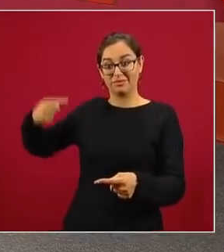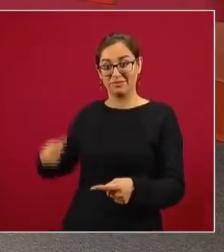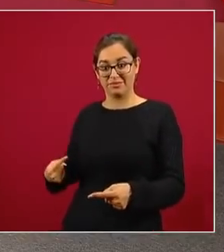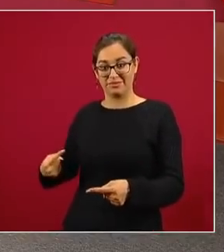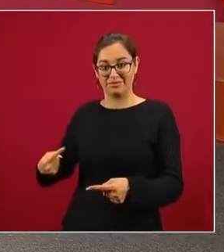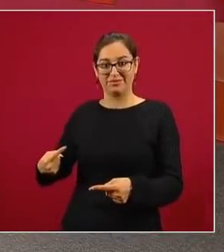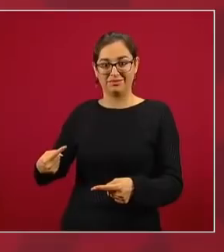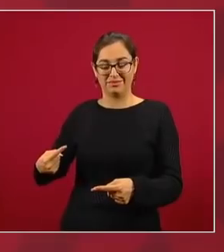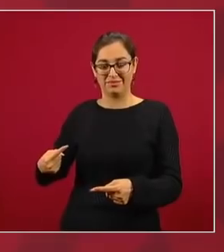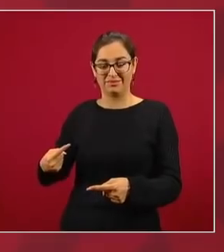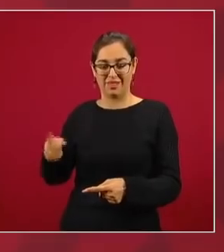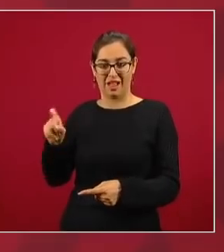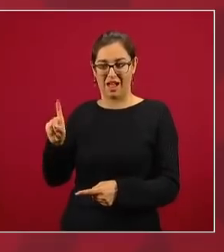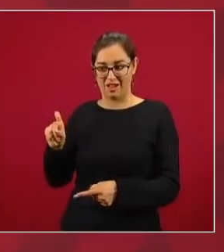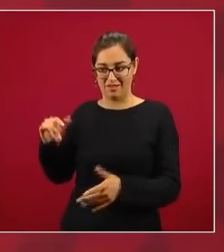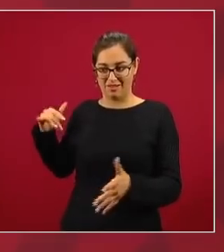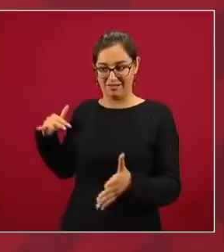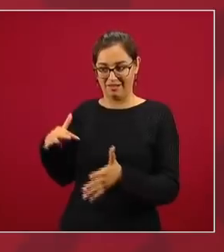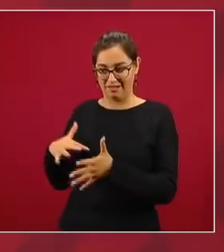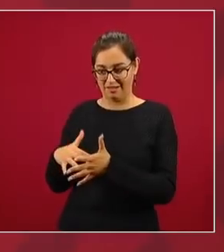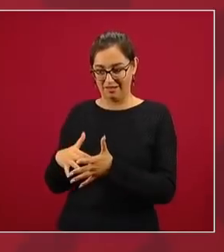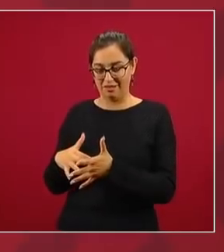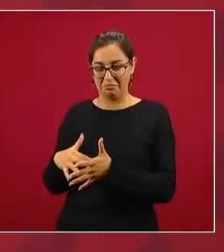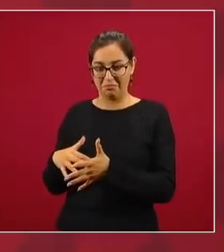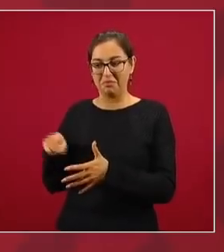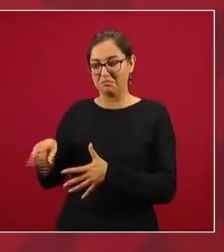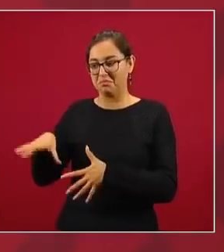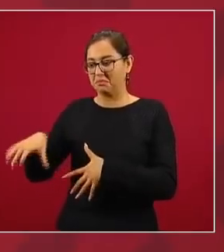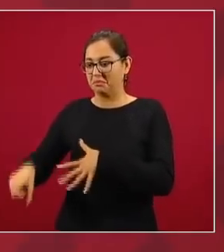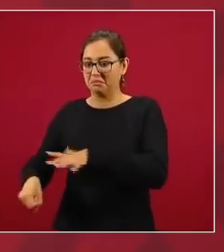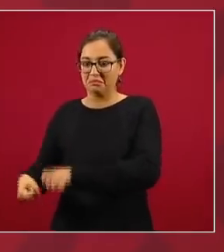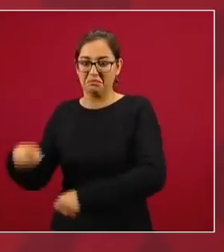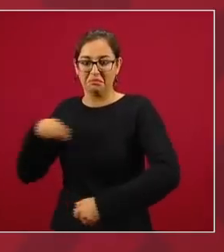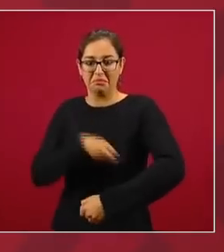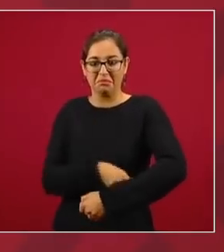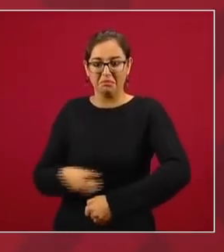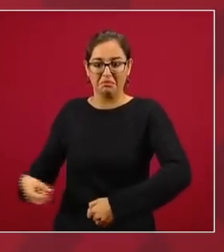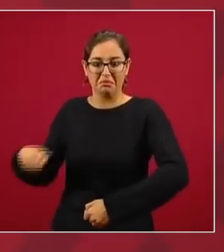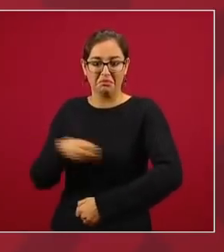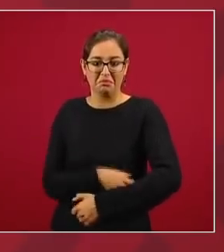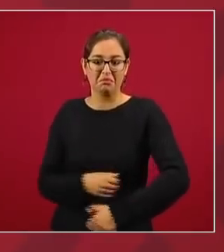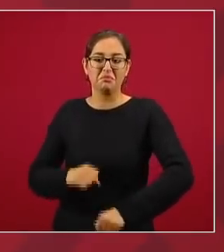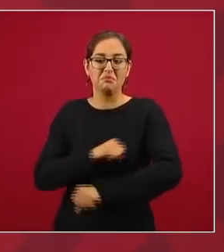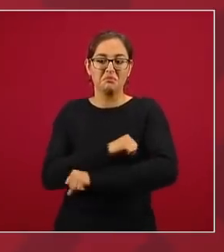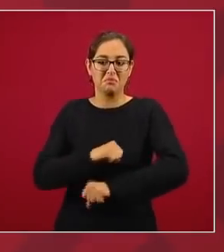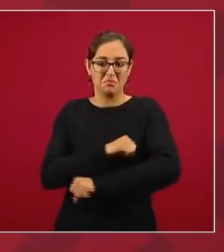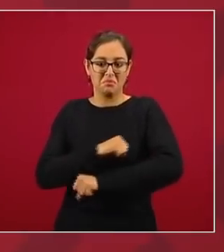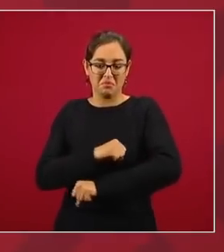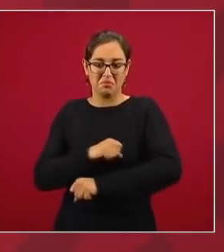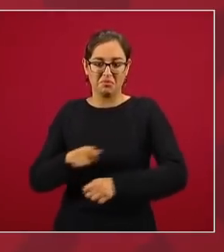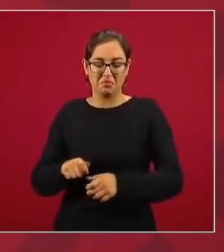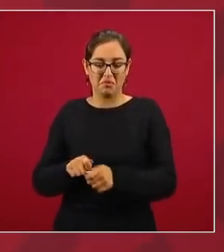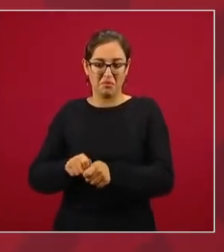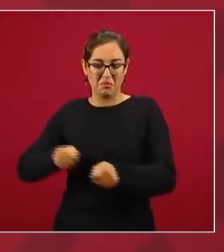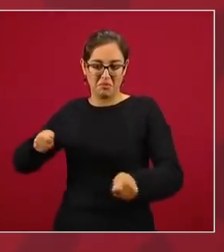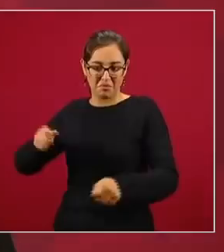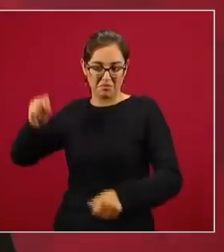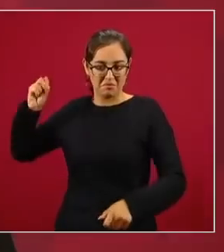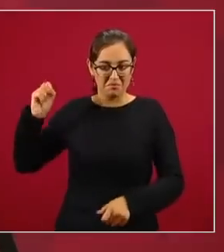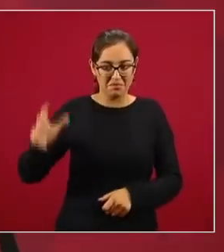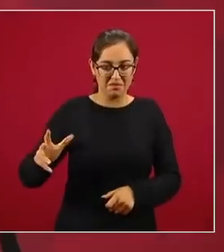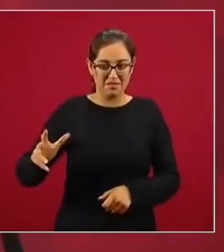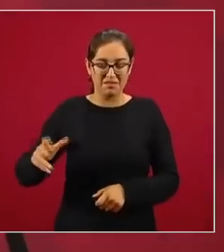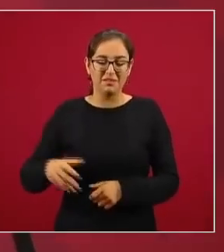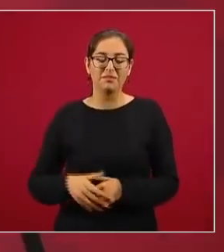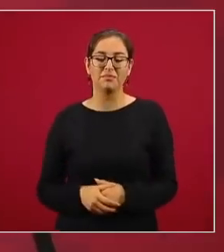toma de la presa, de la boquilla. Esta es a la